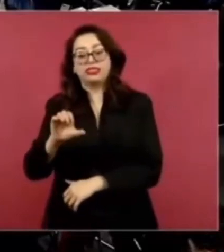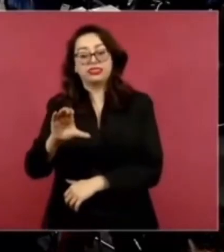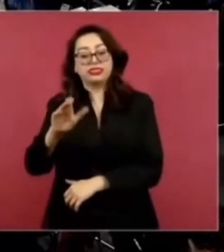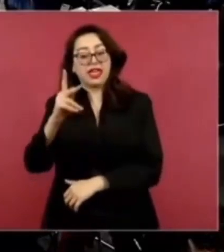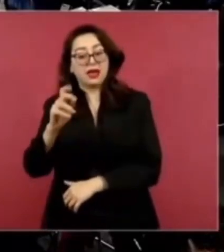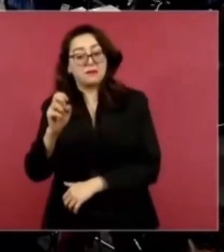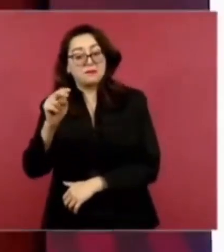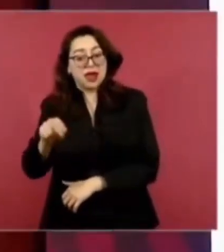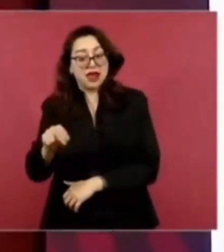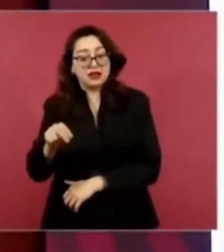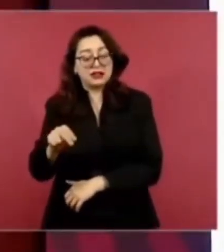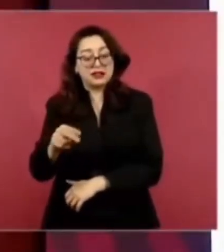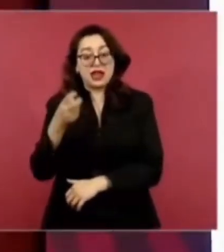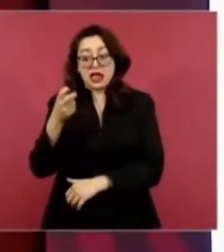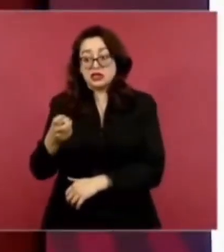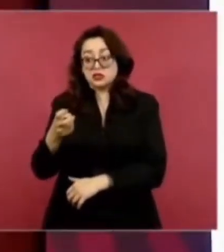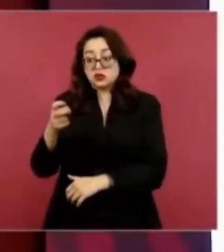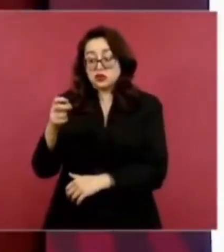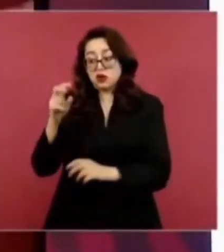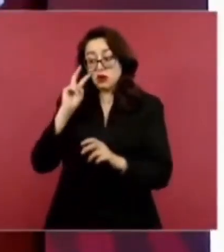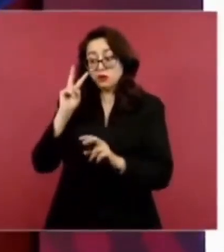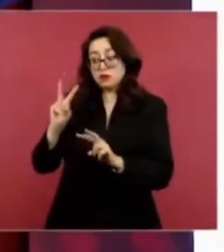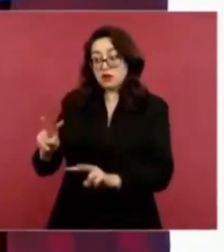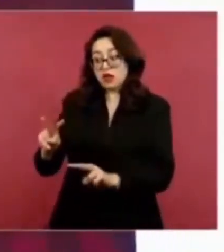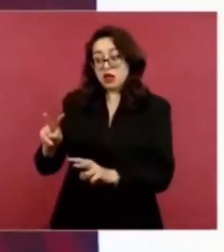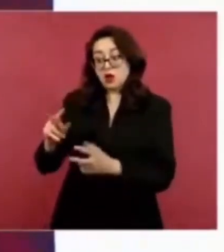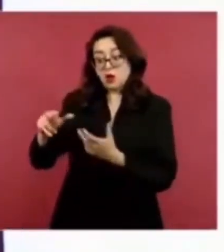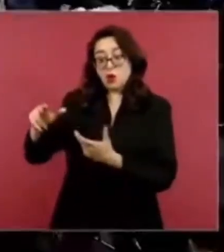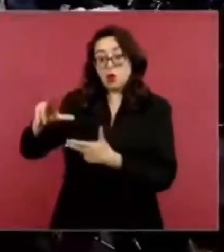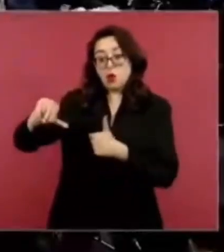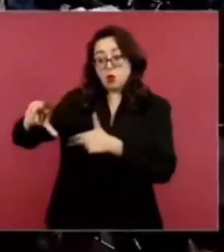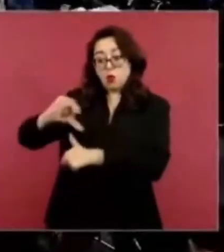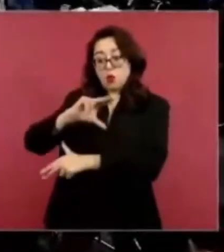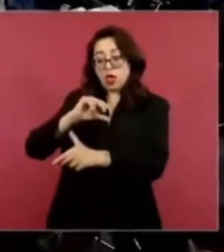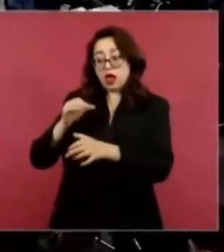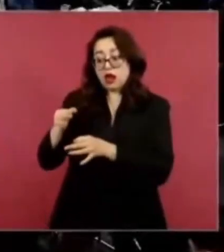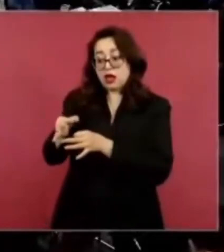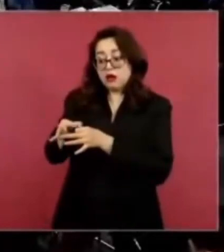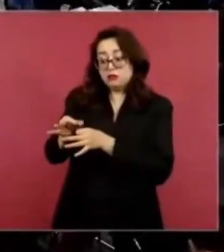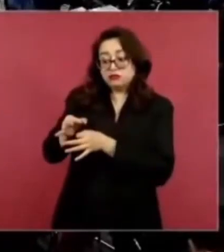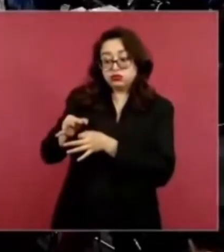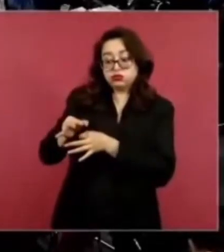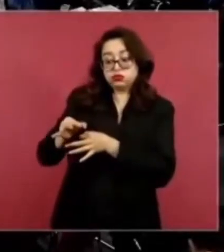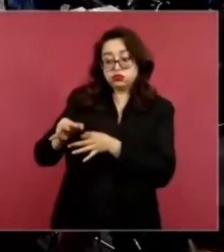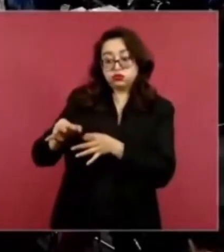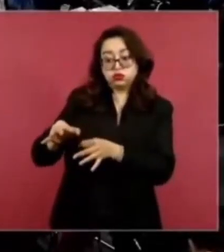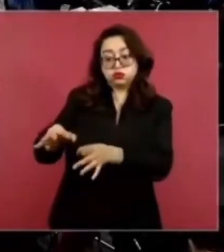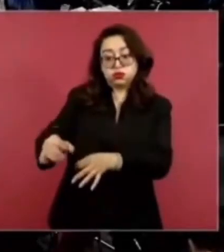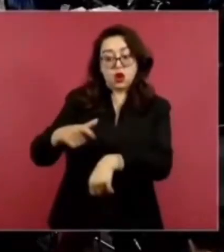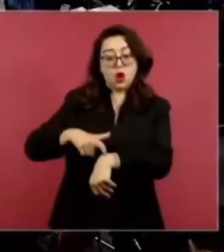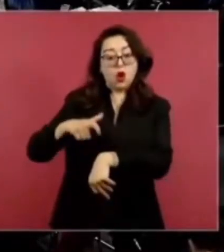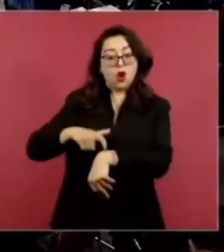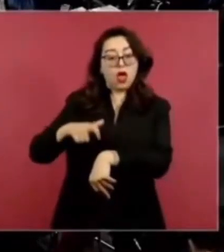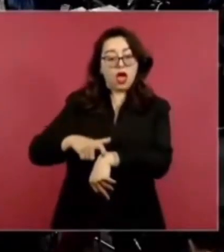Esa era la información que teníamos. Y esto también, de las cuatro a las seis de la mañana.